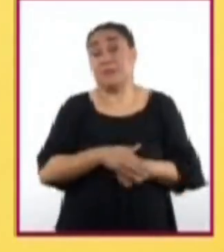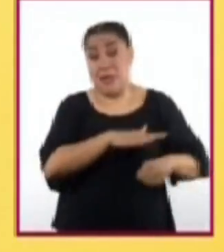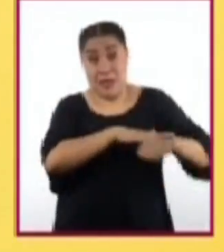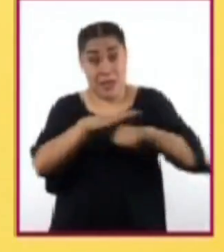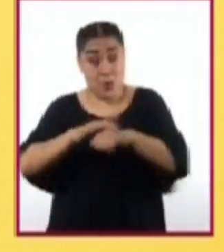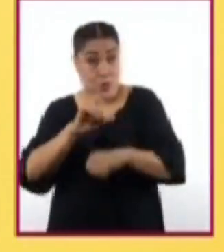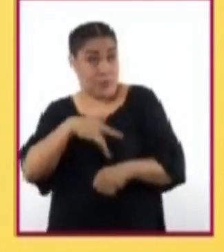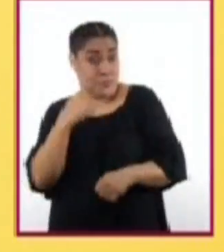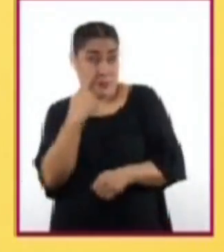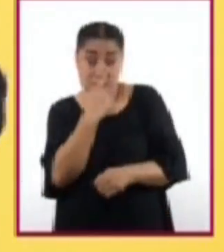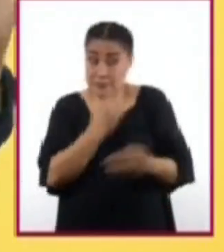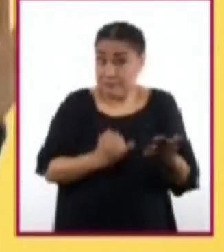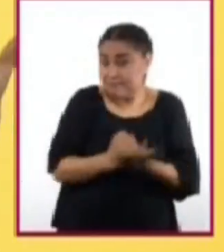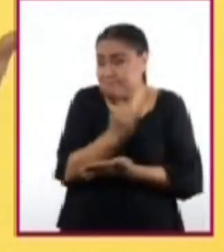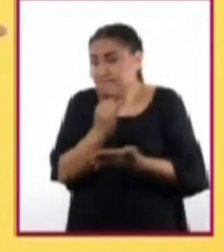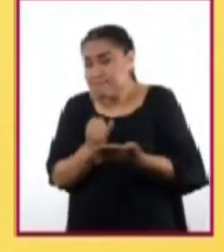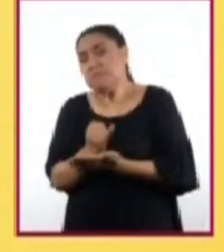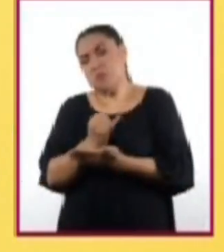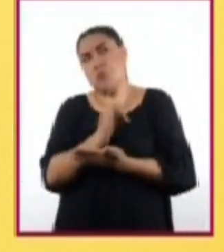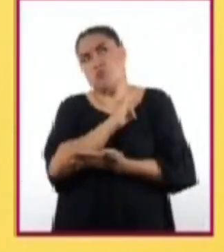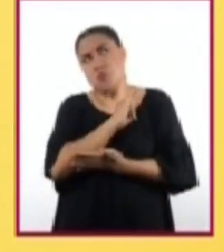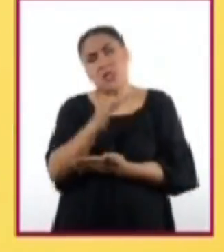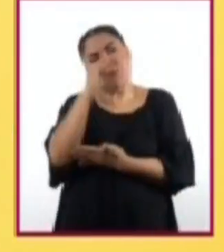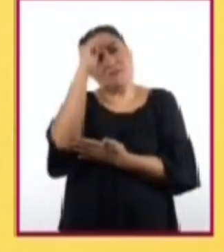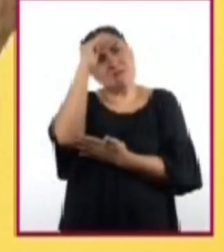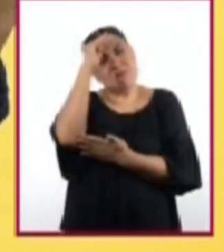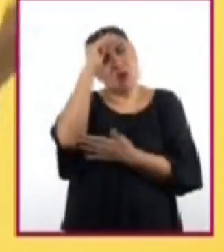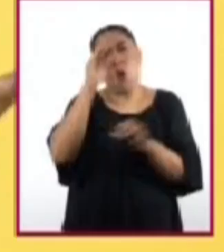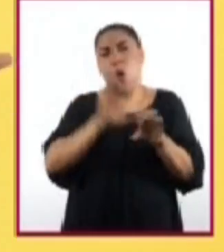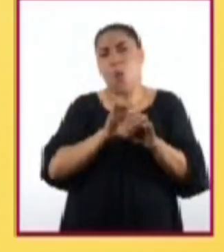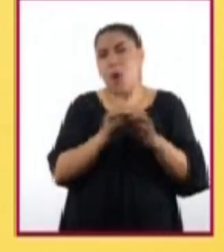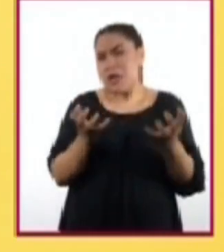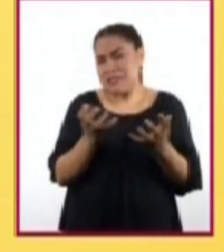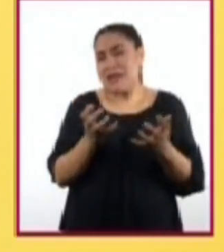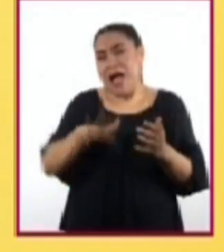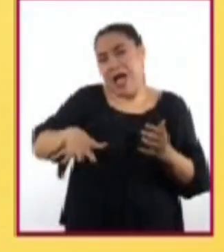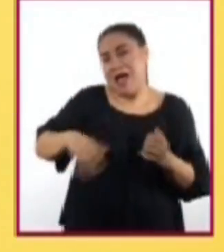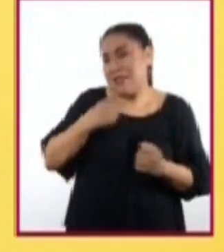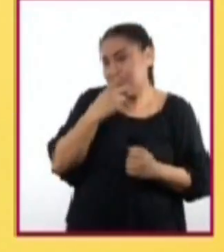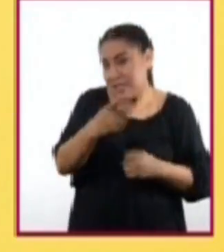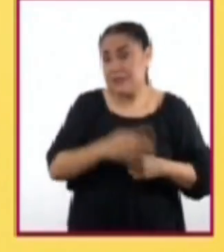tomar decisiones podemos seguir algunos pasos como los que hemos revisado.